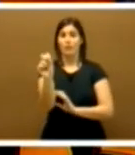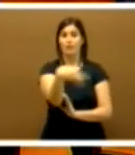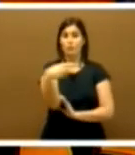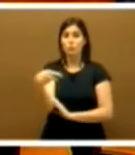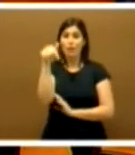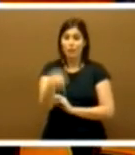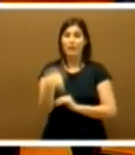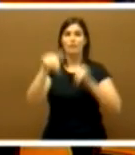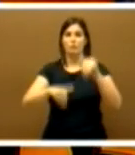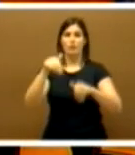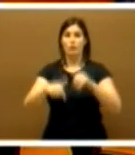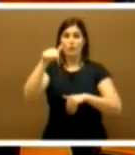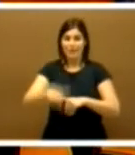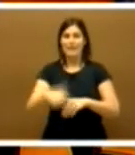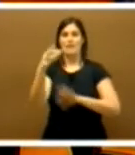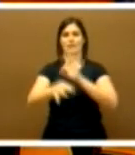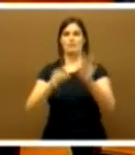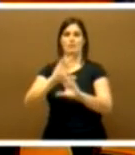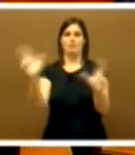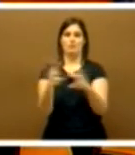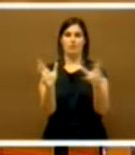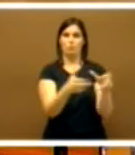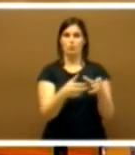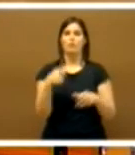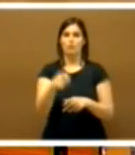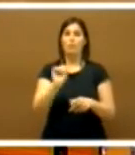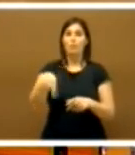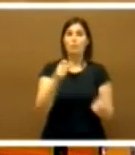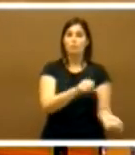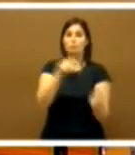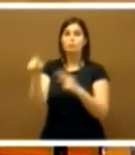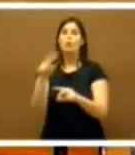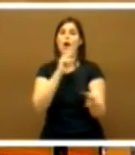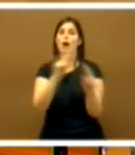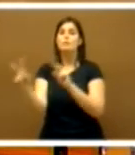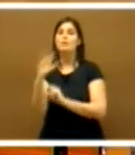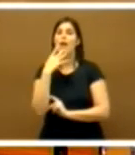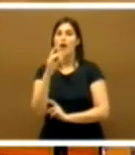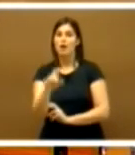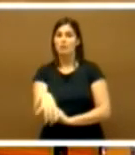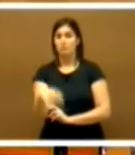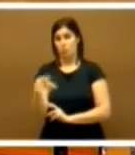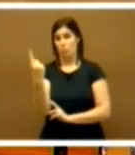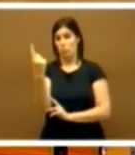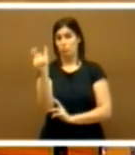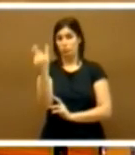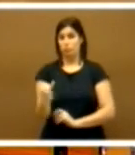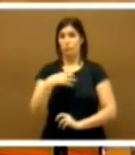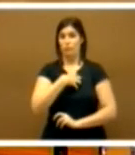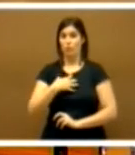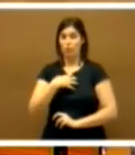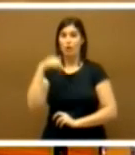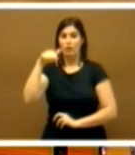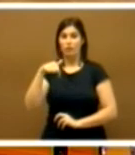de esta votación y de estas sesiones se dará traslado inmediato saldrá un funcionario de esta